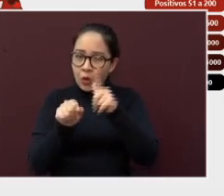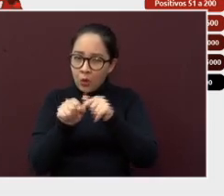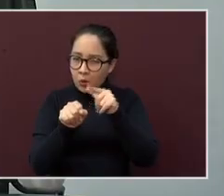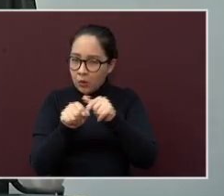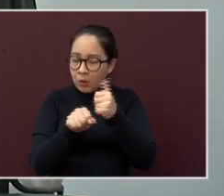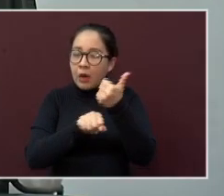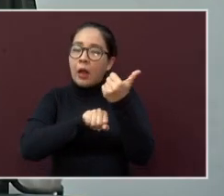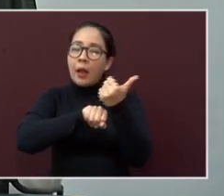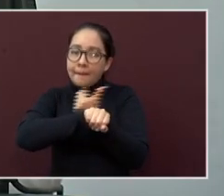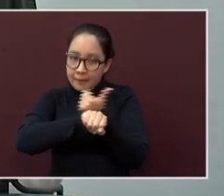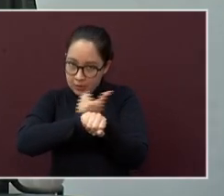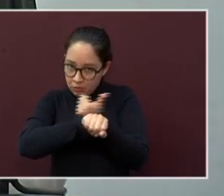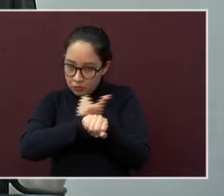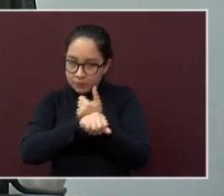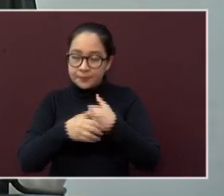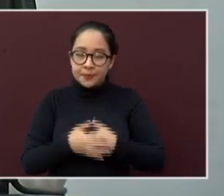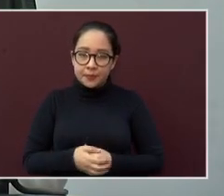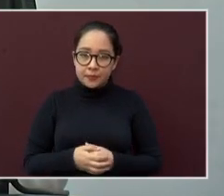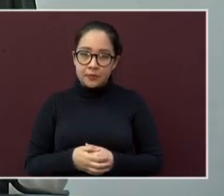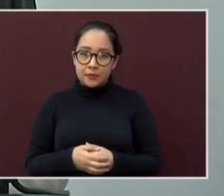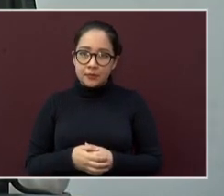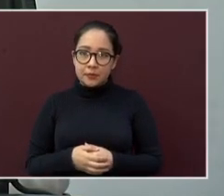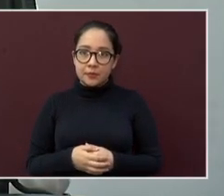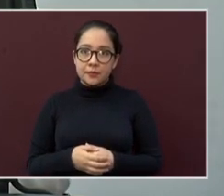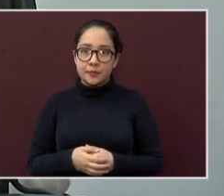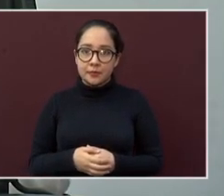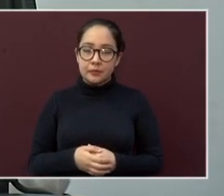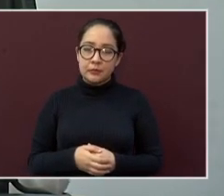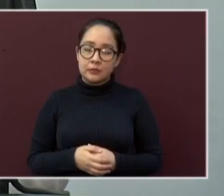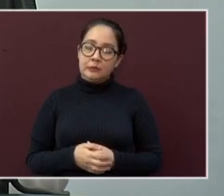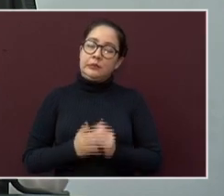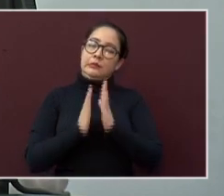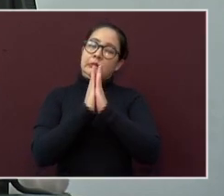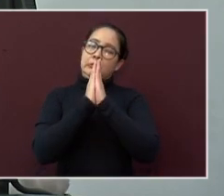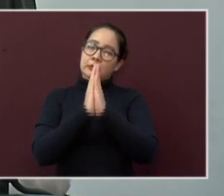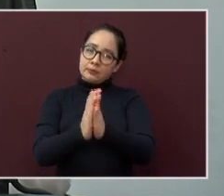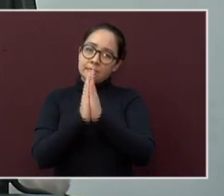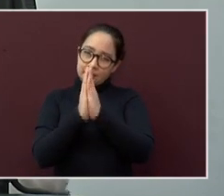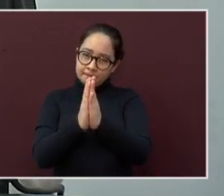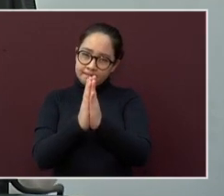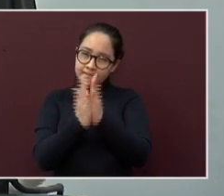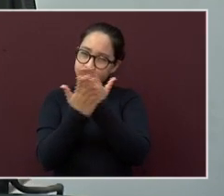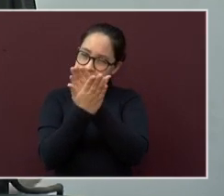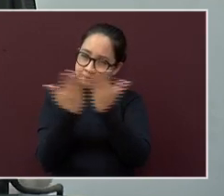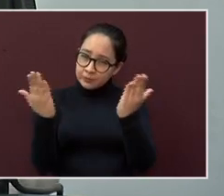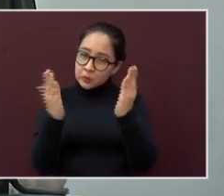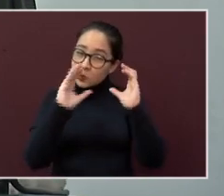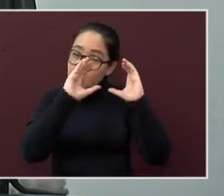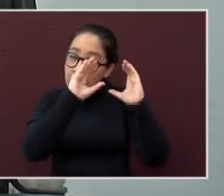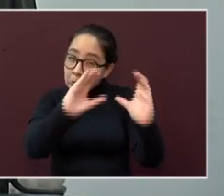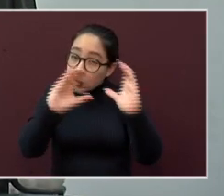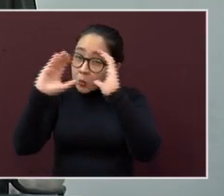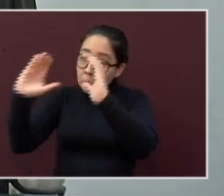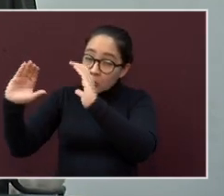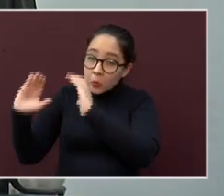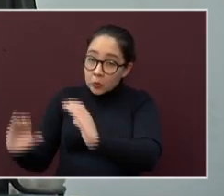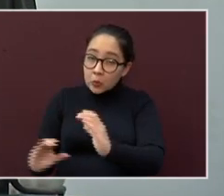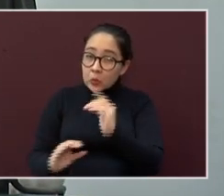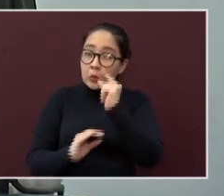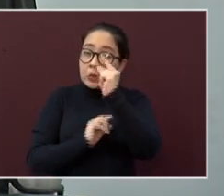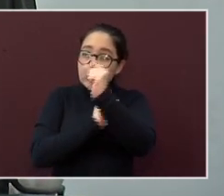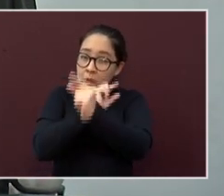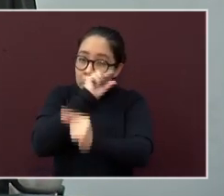es decir, color amarillo. Les suplicamos ser cautos y ordenados